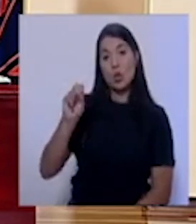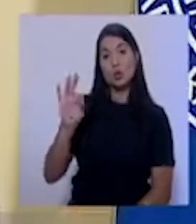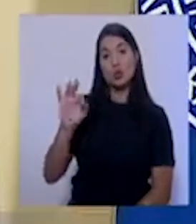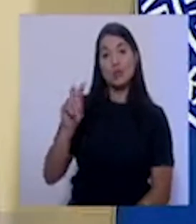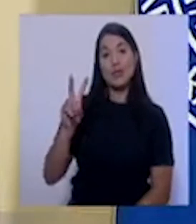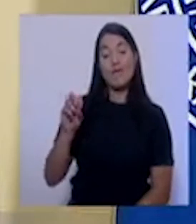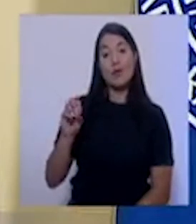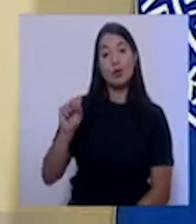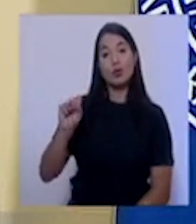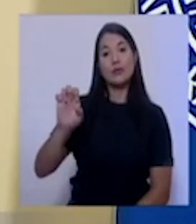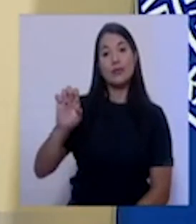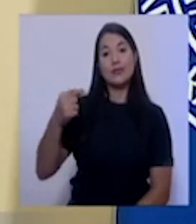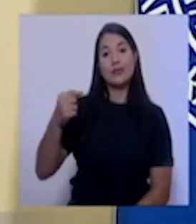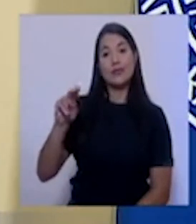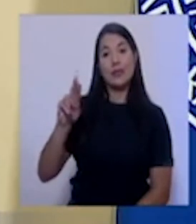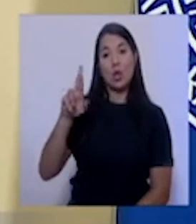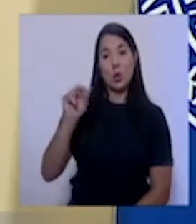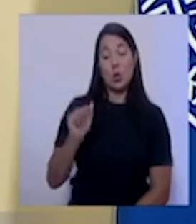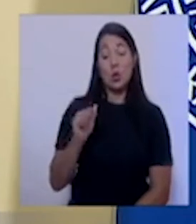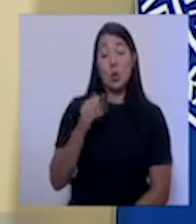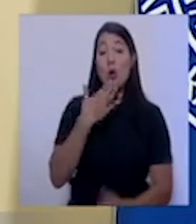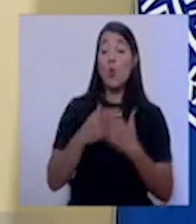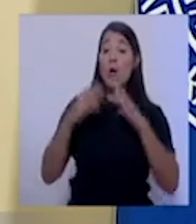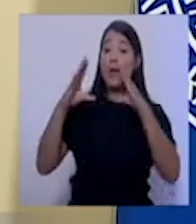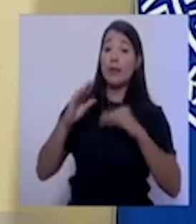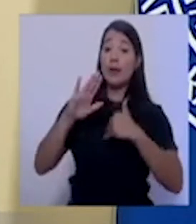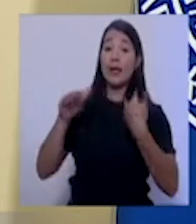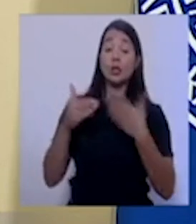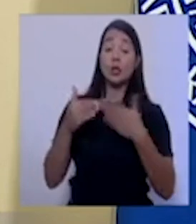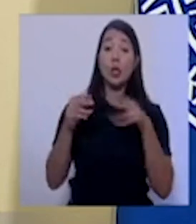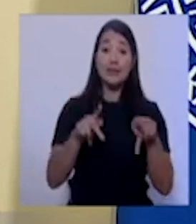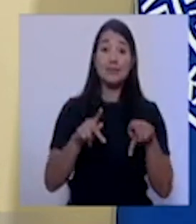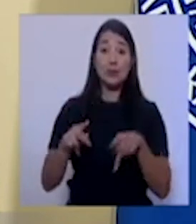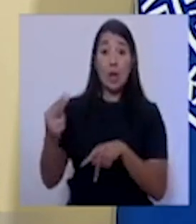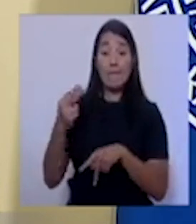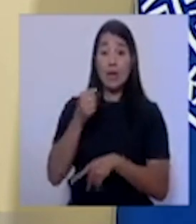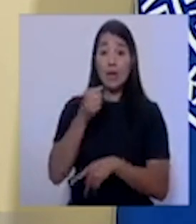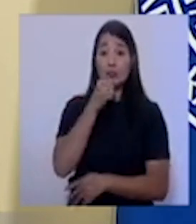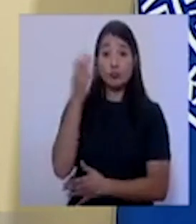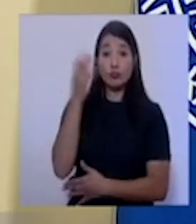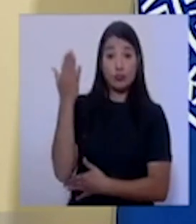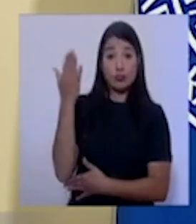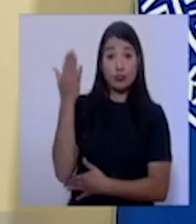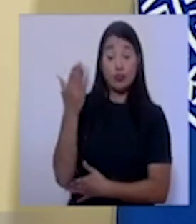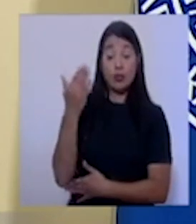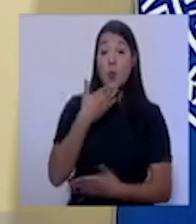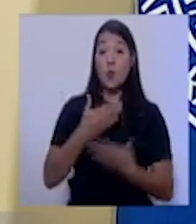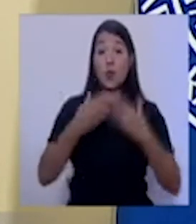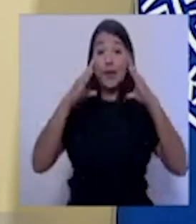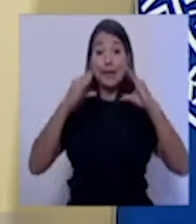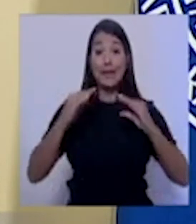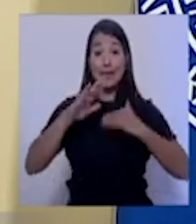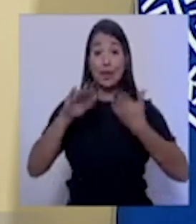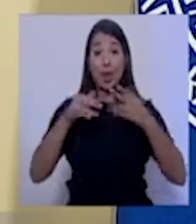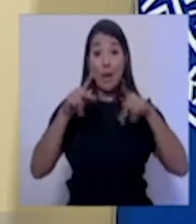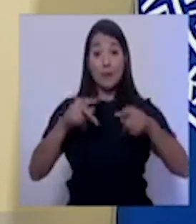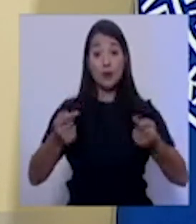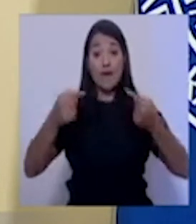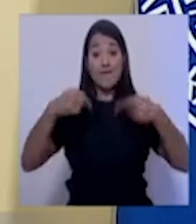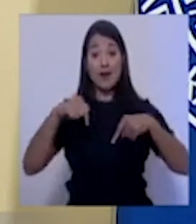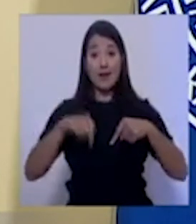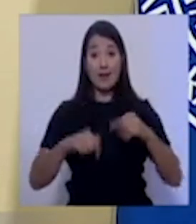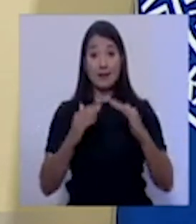Muy buenas tardes, muy buenas tardes a todas las personas que siguen esta transmisión, a las personas presentes acá en la sala de conferencias.